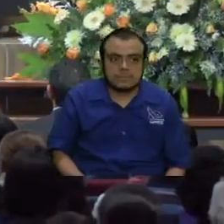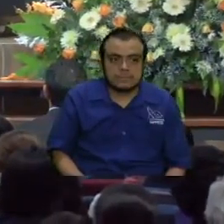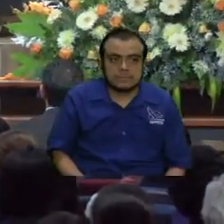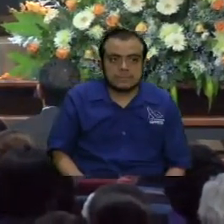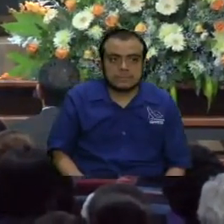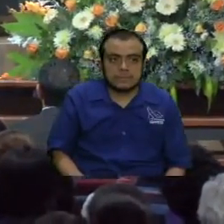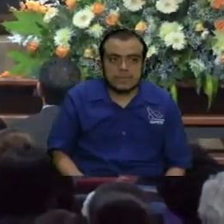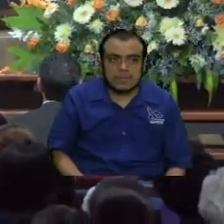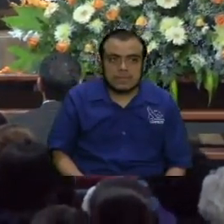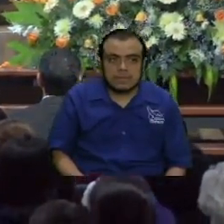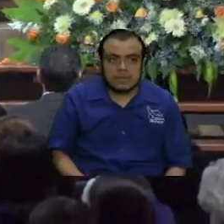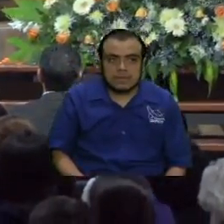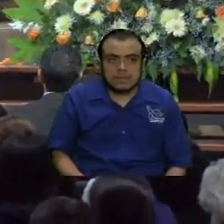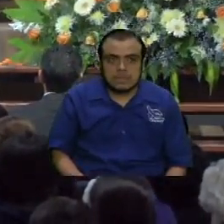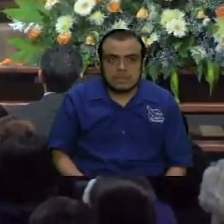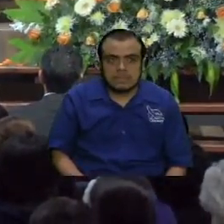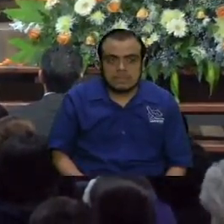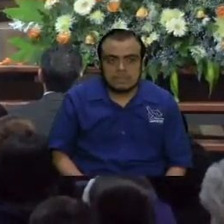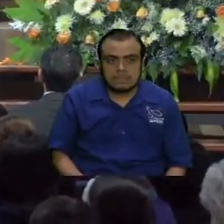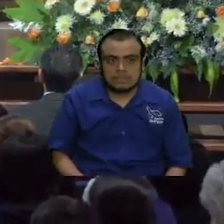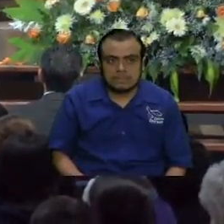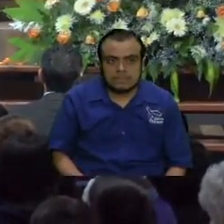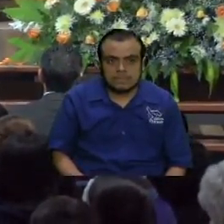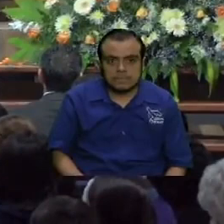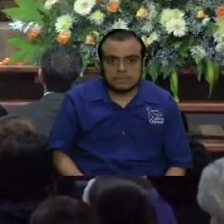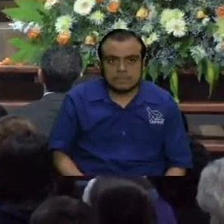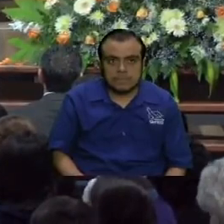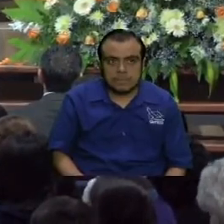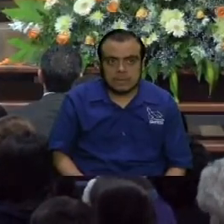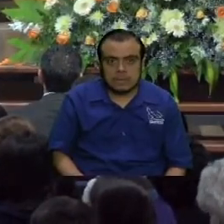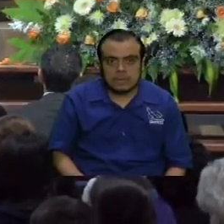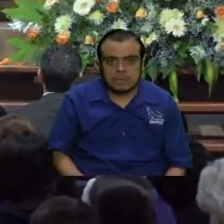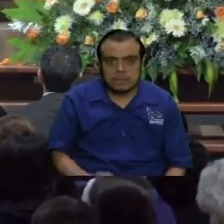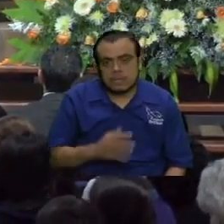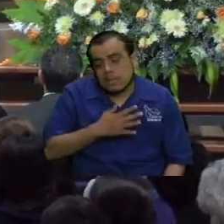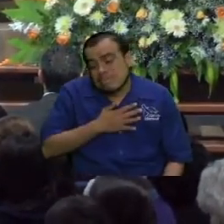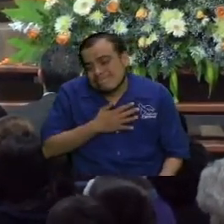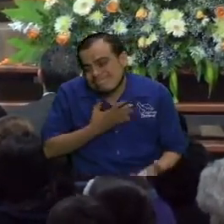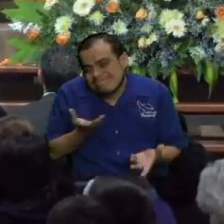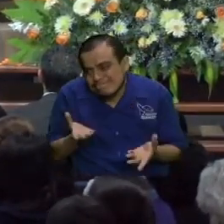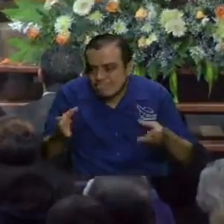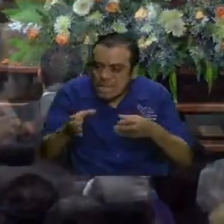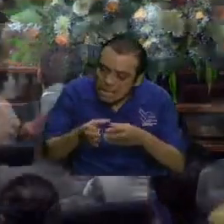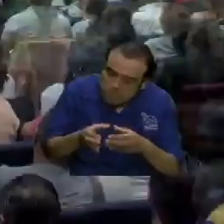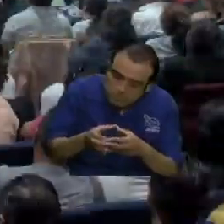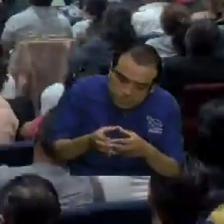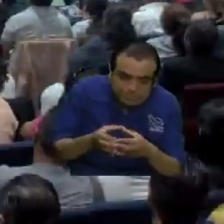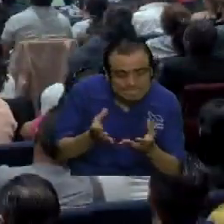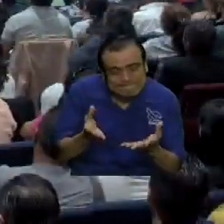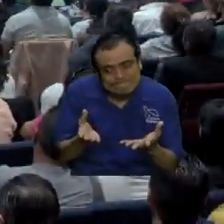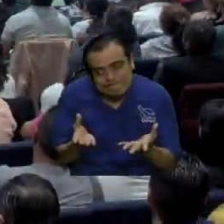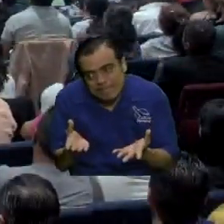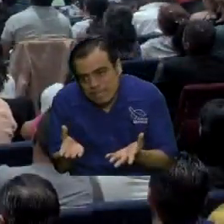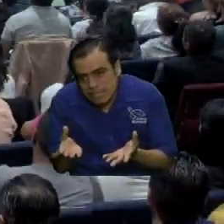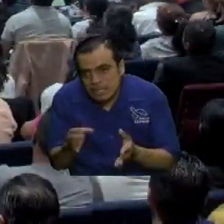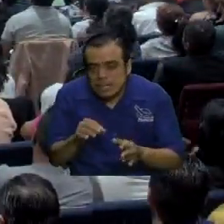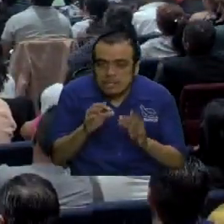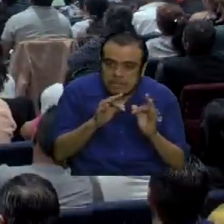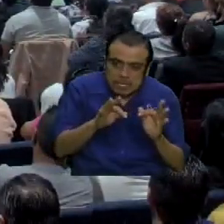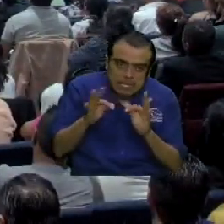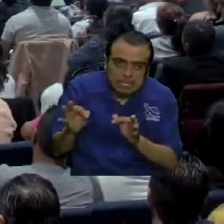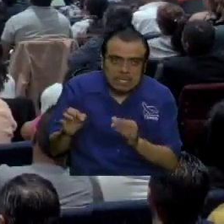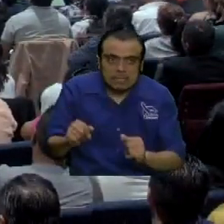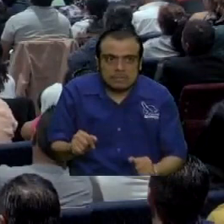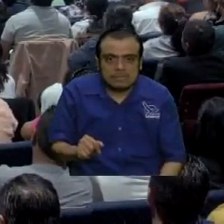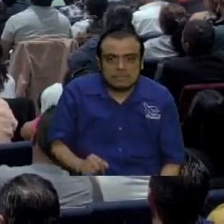a mí a veces me meten en grupos y se ponen a ellos a platicar y yo casi no me salgo solo